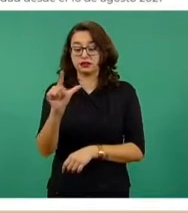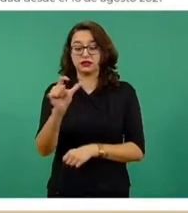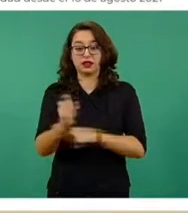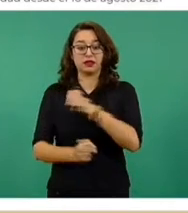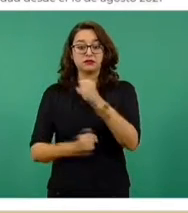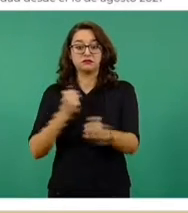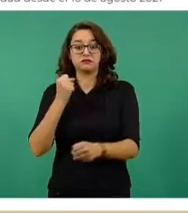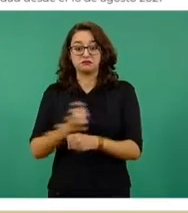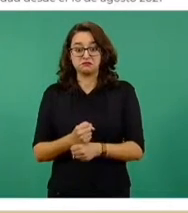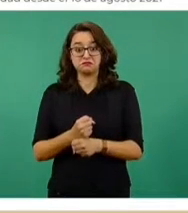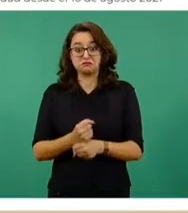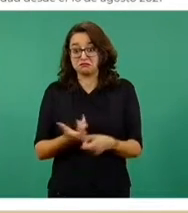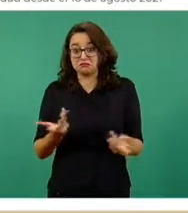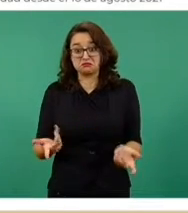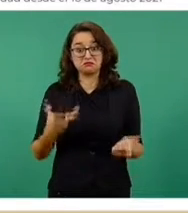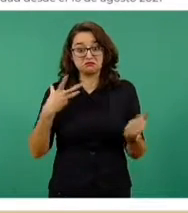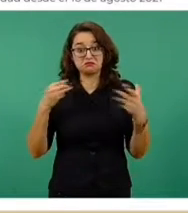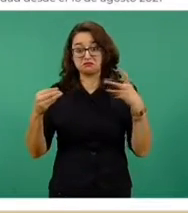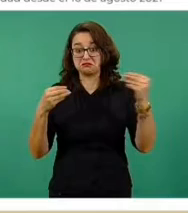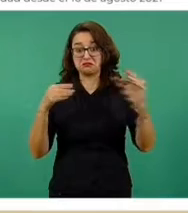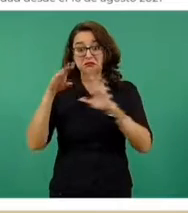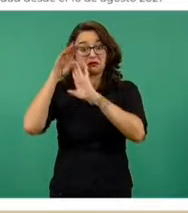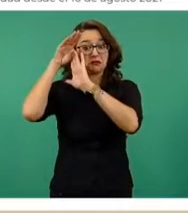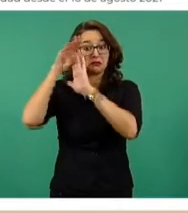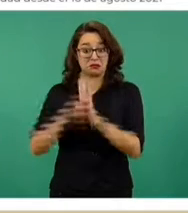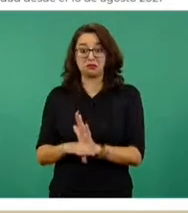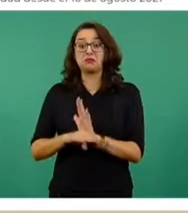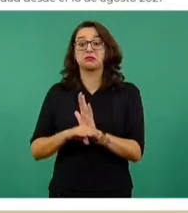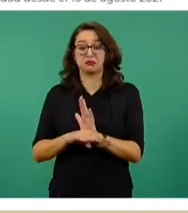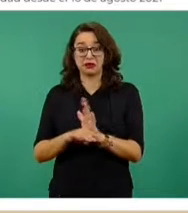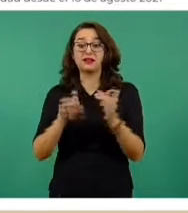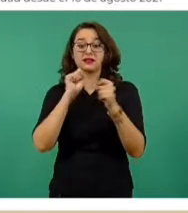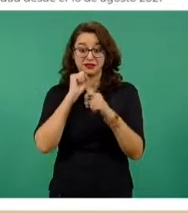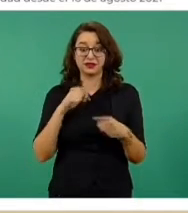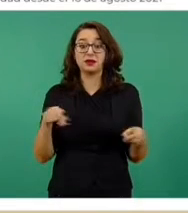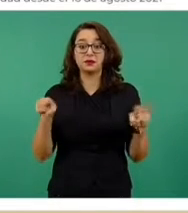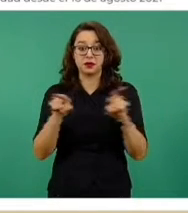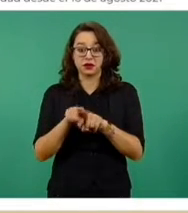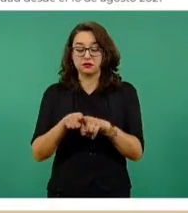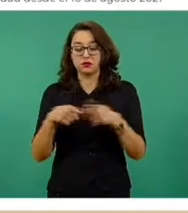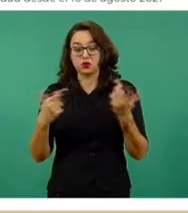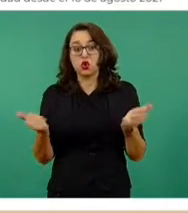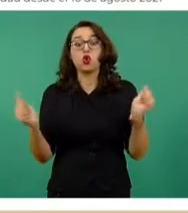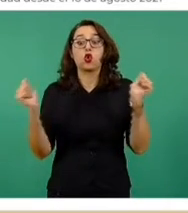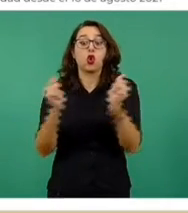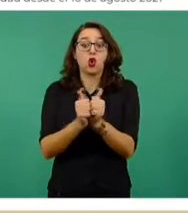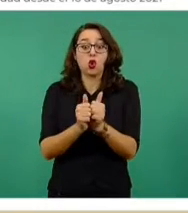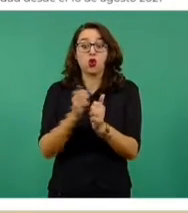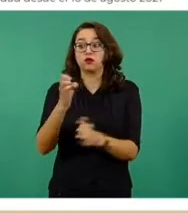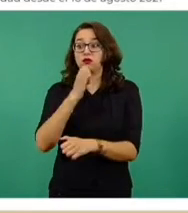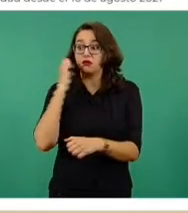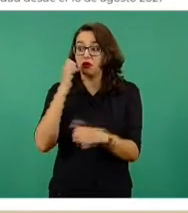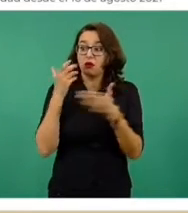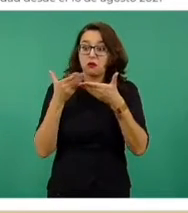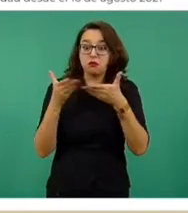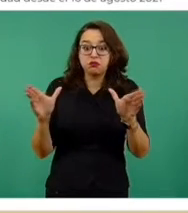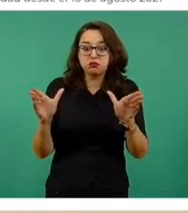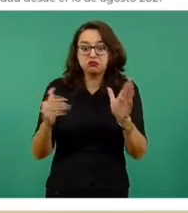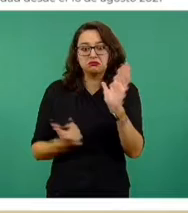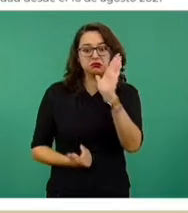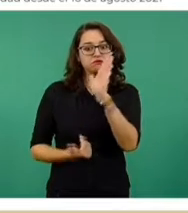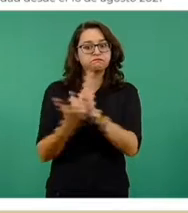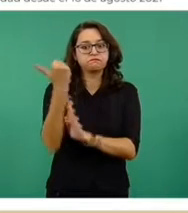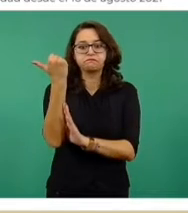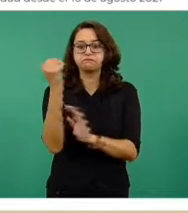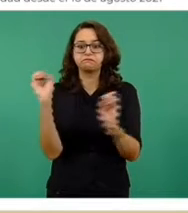también tenemos una tendencia de reducción de la epidemia y no se ha incrementado el número de casos más